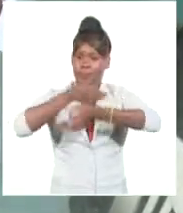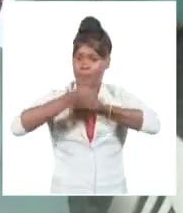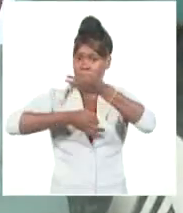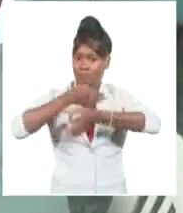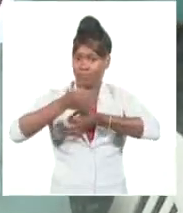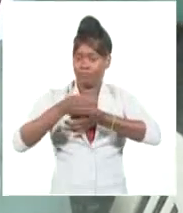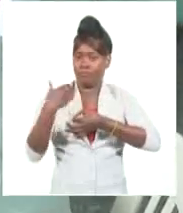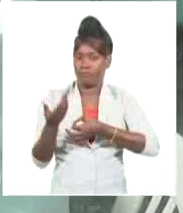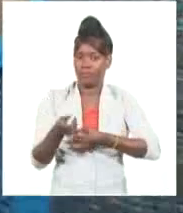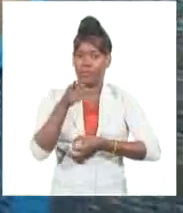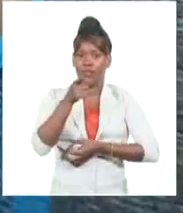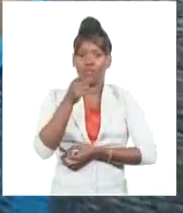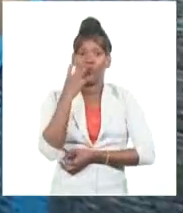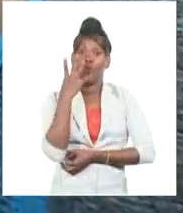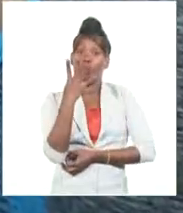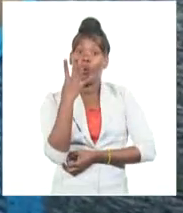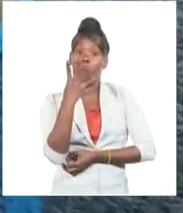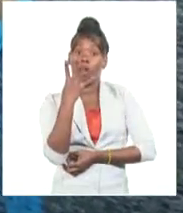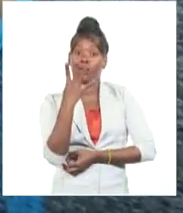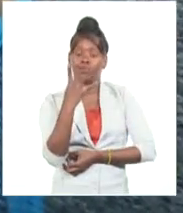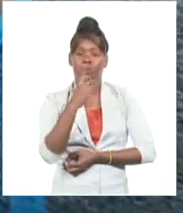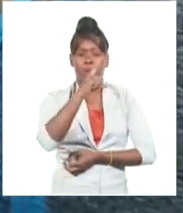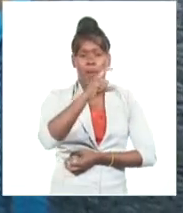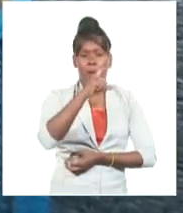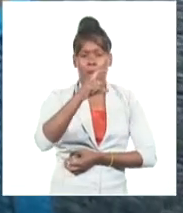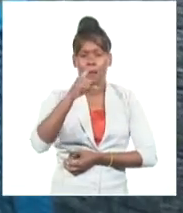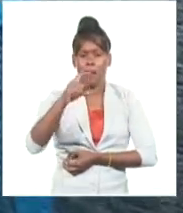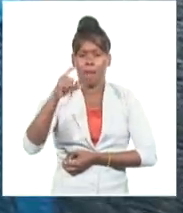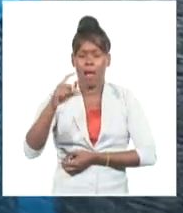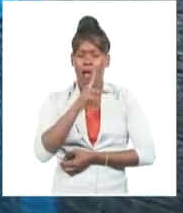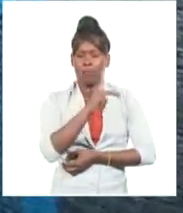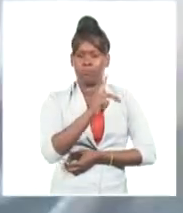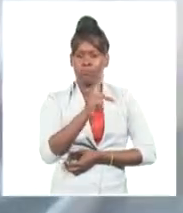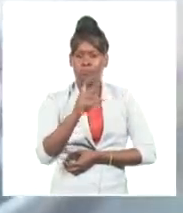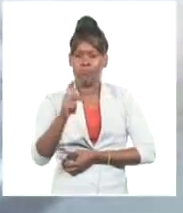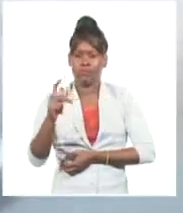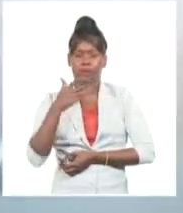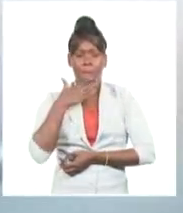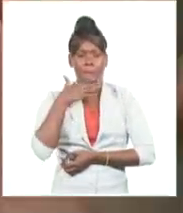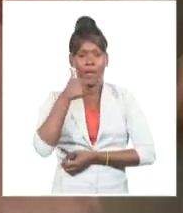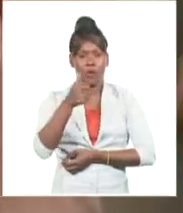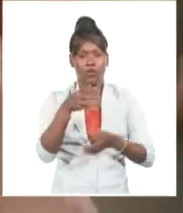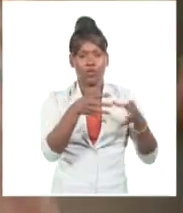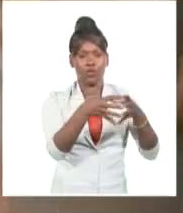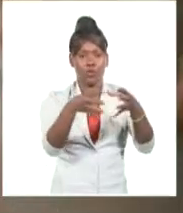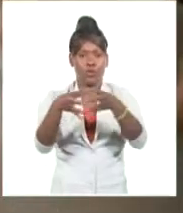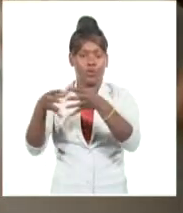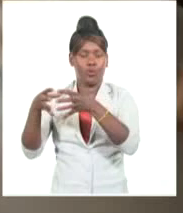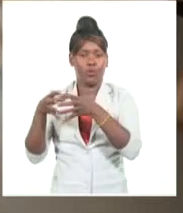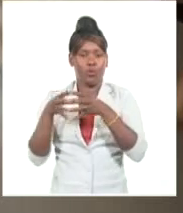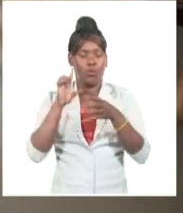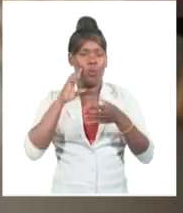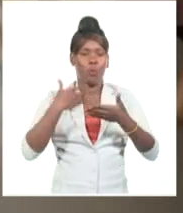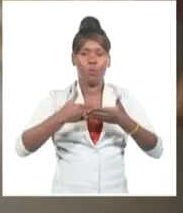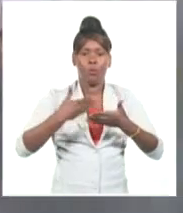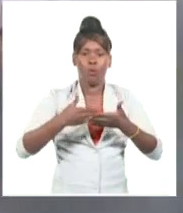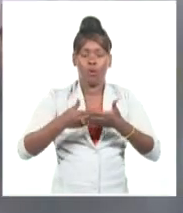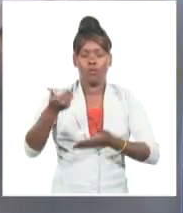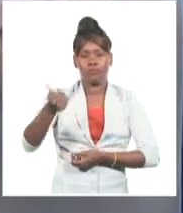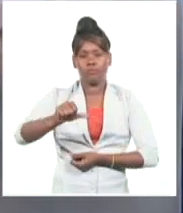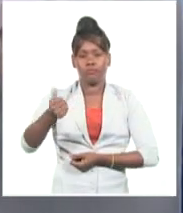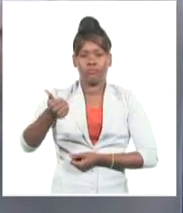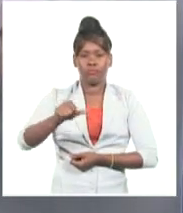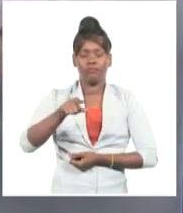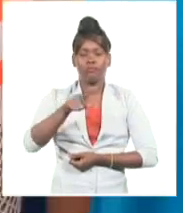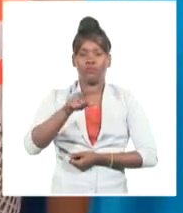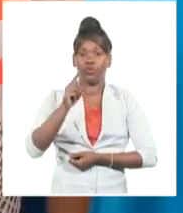fue de cuatro veces o más a partir de la primera dosis de fármacos en esos grupos poblacionales. La vacuna cubana, Agdala, es